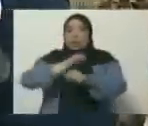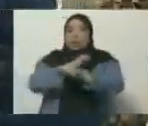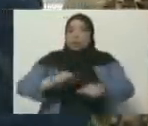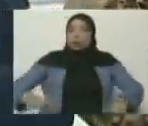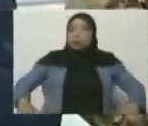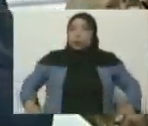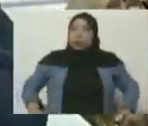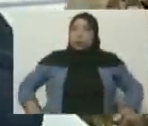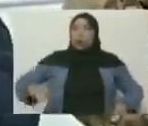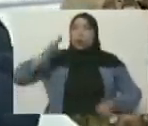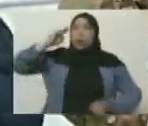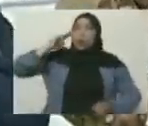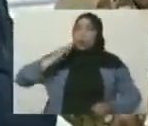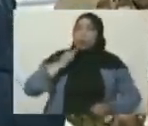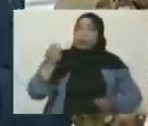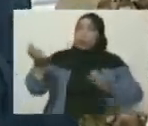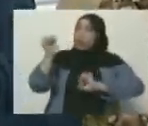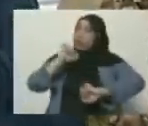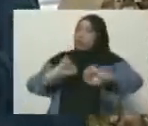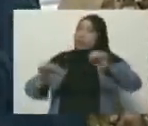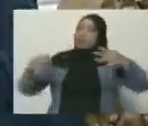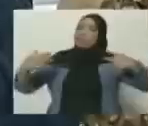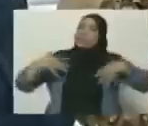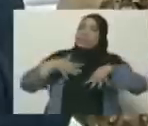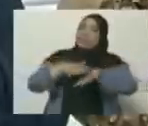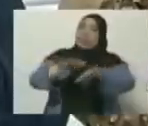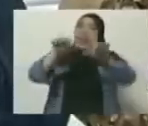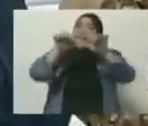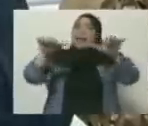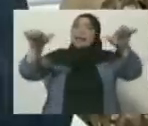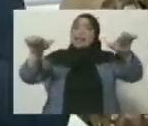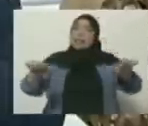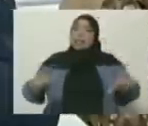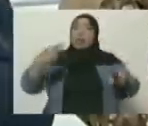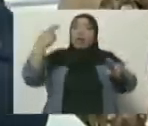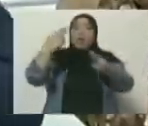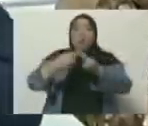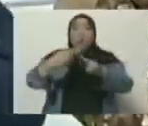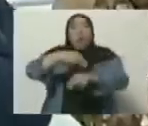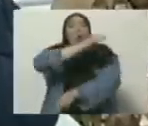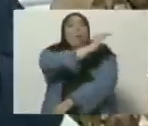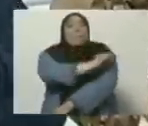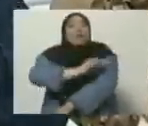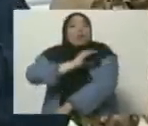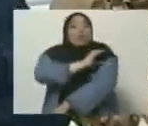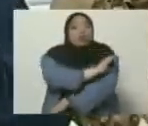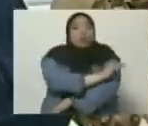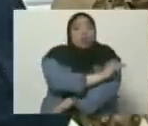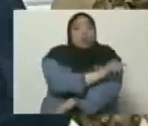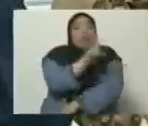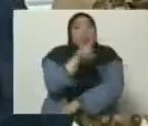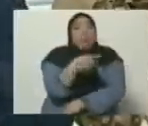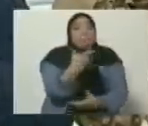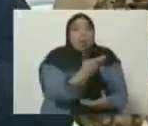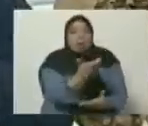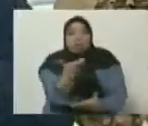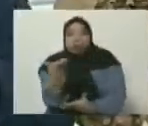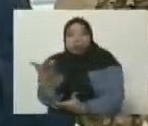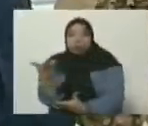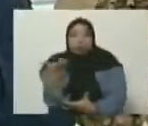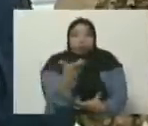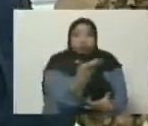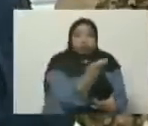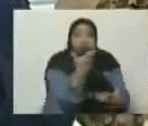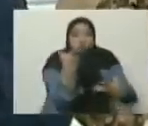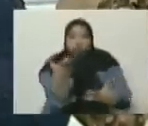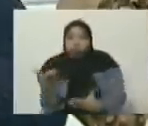los comandantes de la zona operativa de defensa integral, el sistema de gestión de riesgo, protección civil y bomberos. Tenemos un pie de fuerza de más de 16